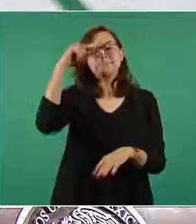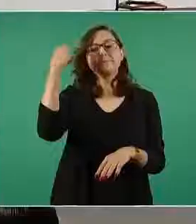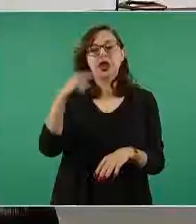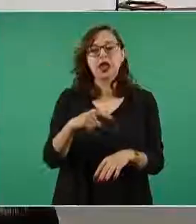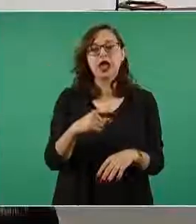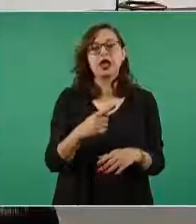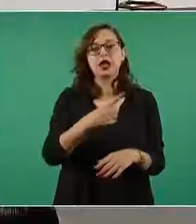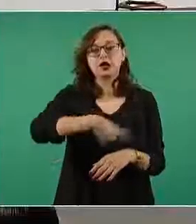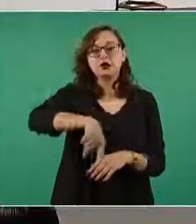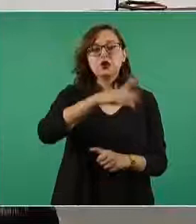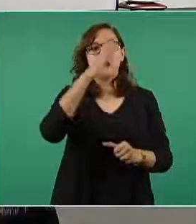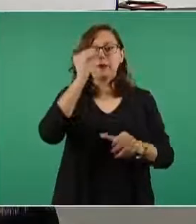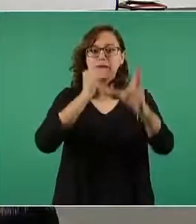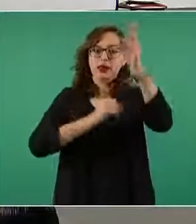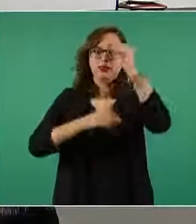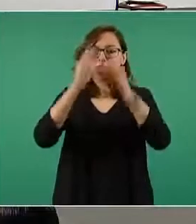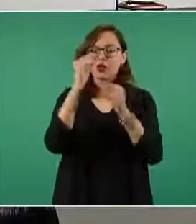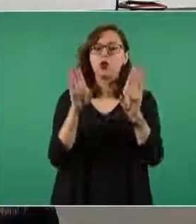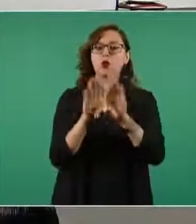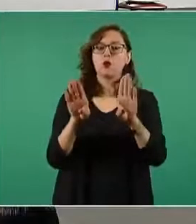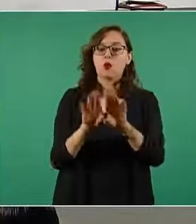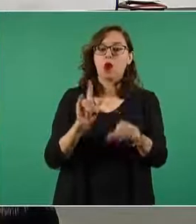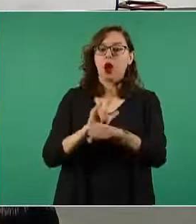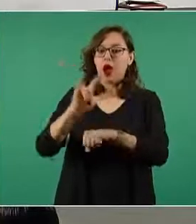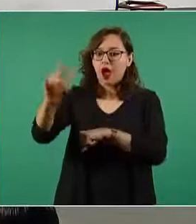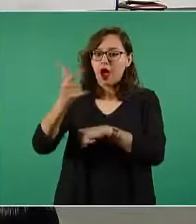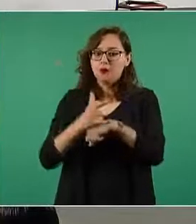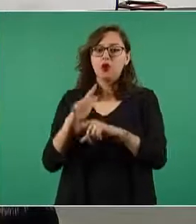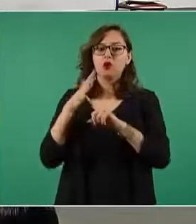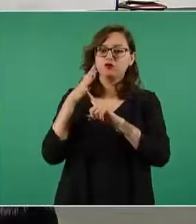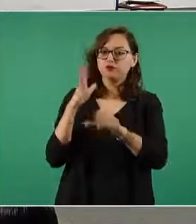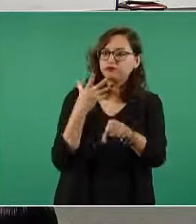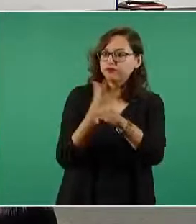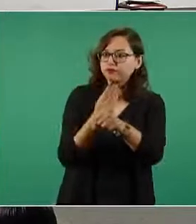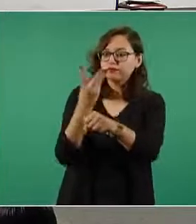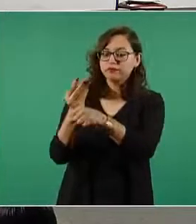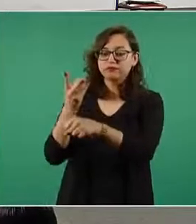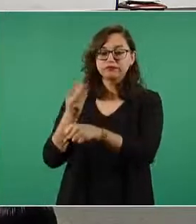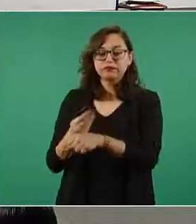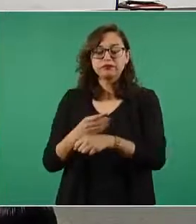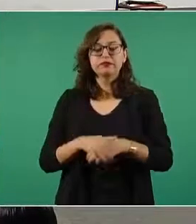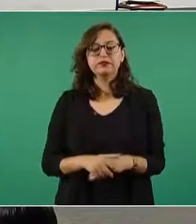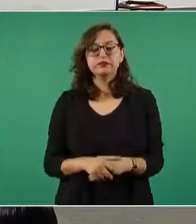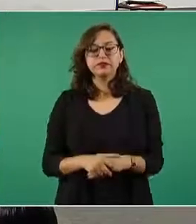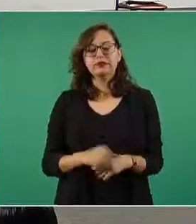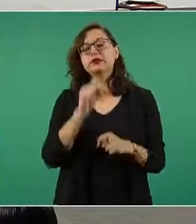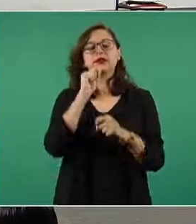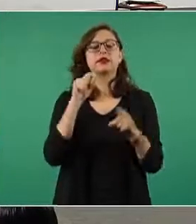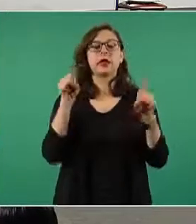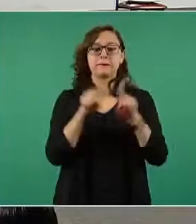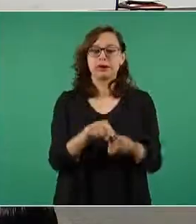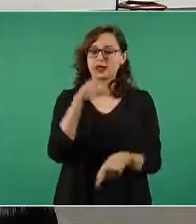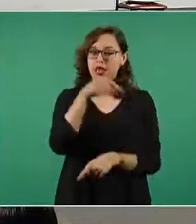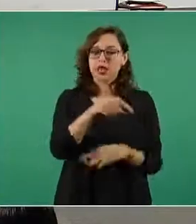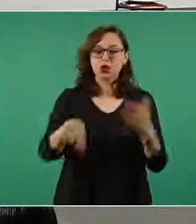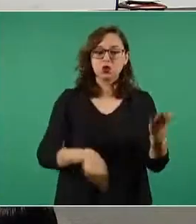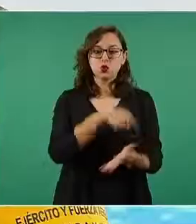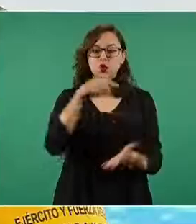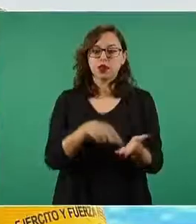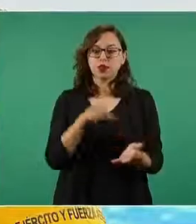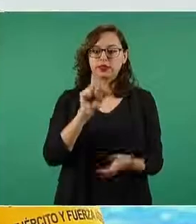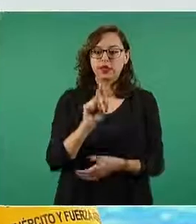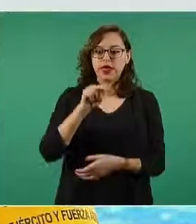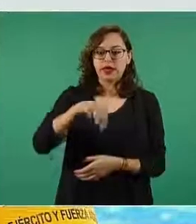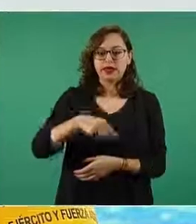mantenimiento de todos nuestros aviones es el principal centro nacional de acopio en la aplicación del plan DN